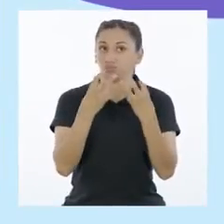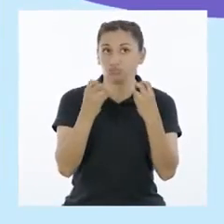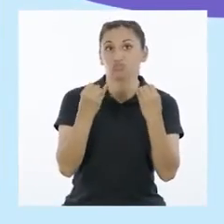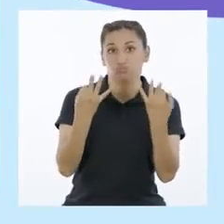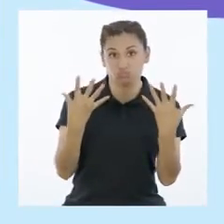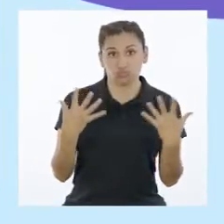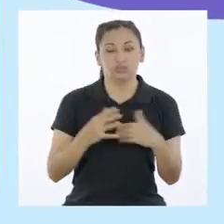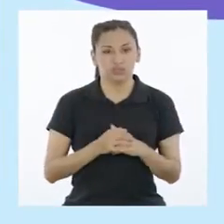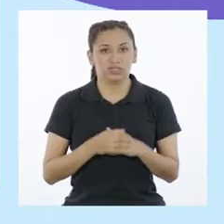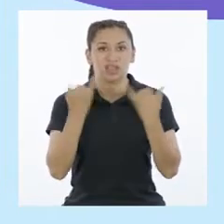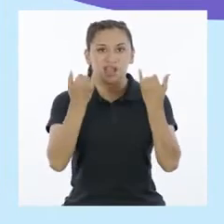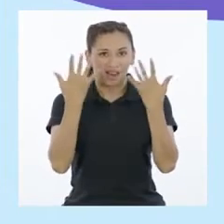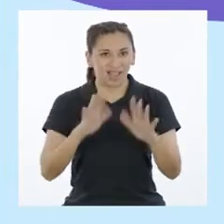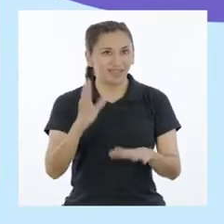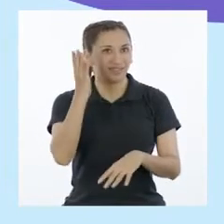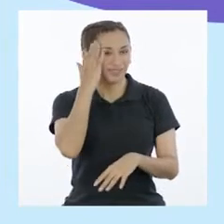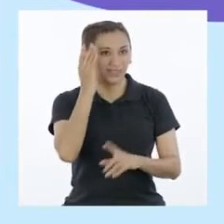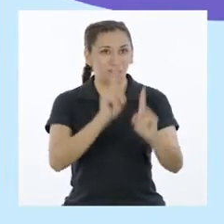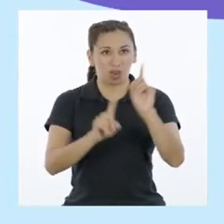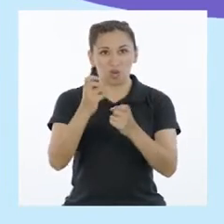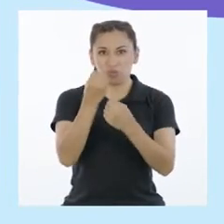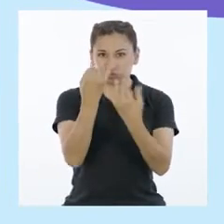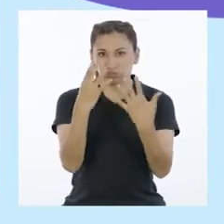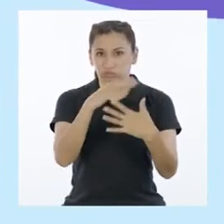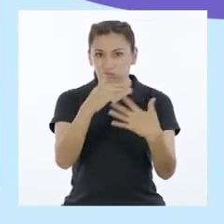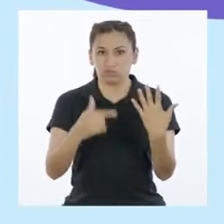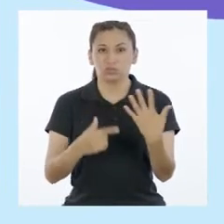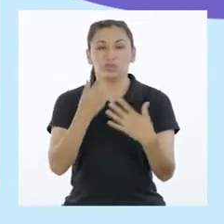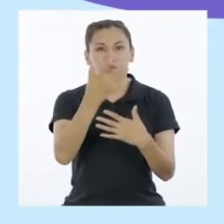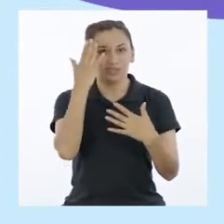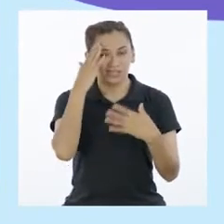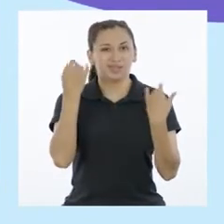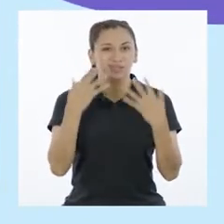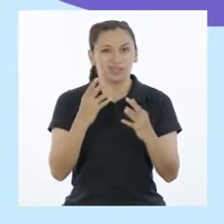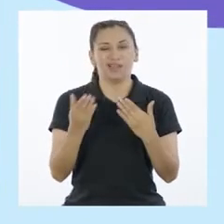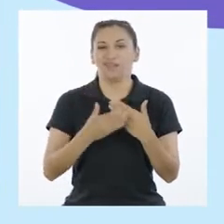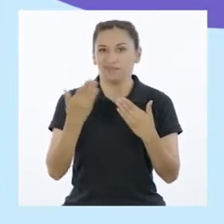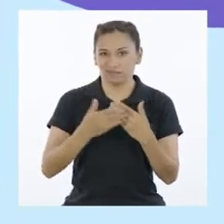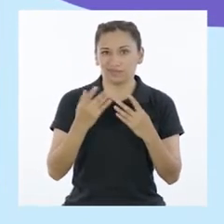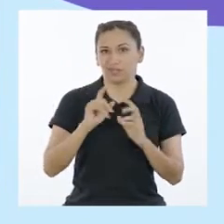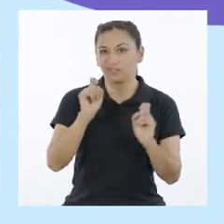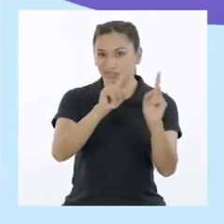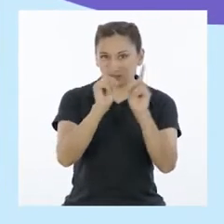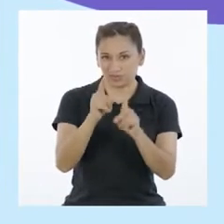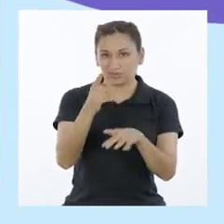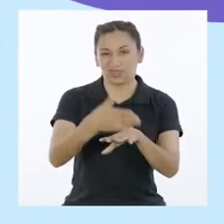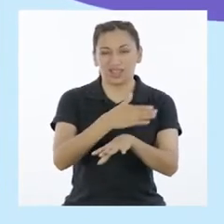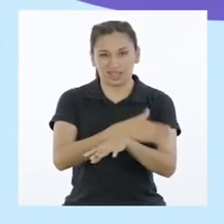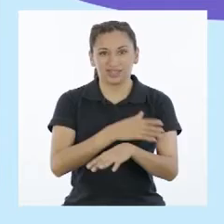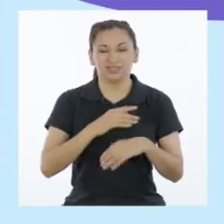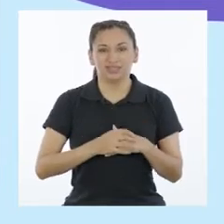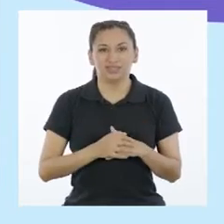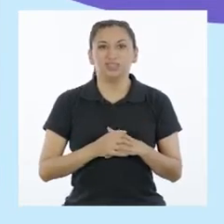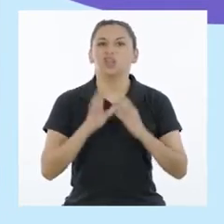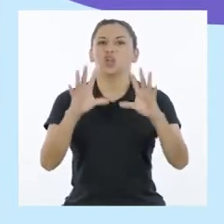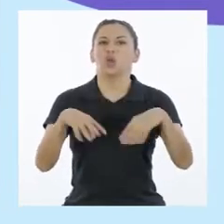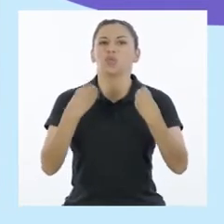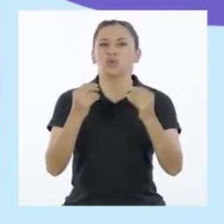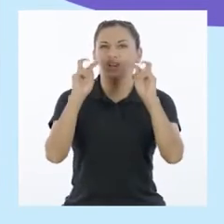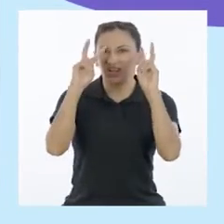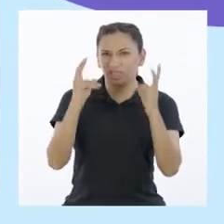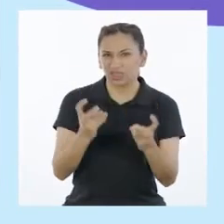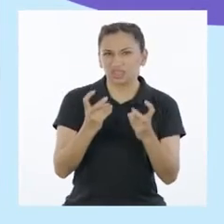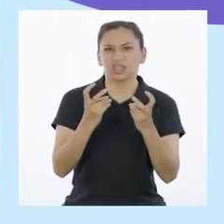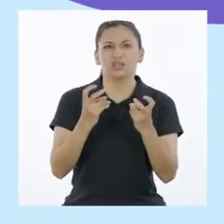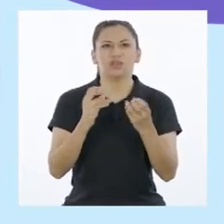Ahora que hemos escuchado varios de ellos, creo que se ha hecho obvia la respuesta a la segunda pregunta que plantearon. ¿Por qué